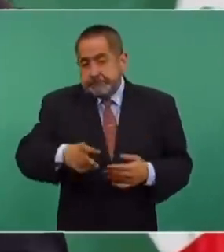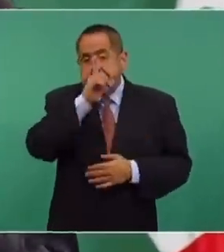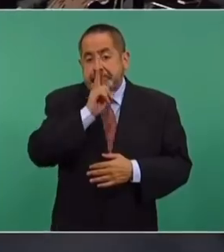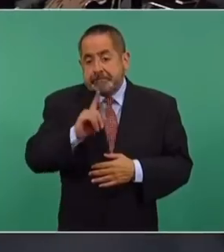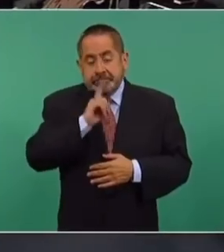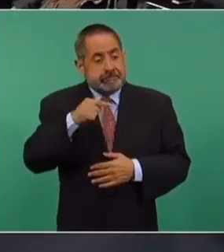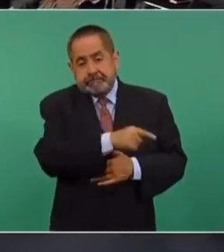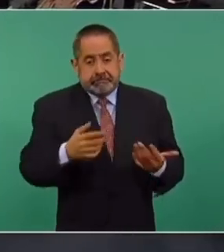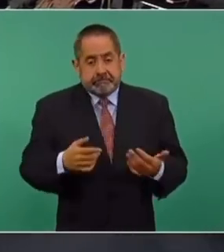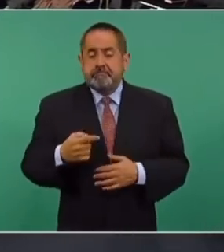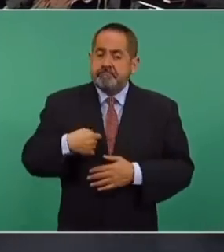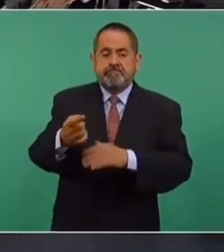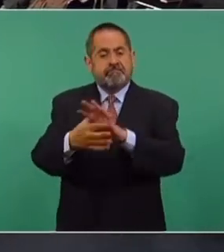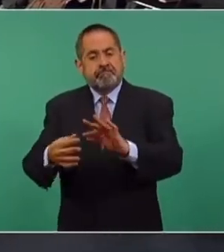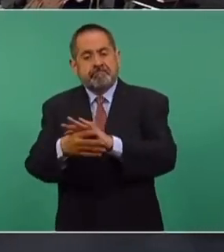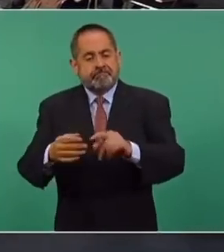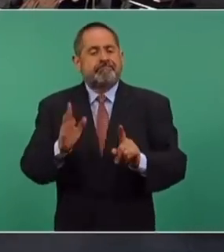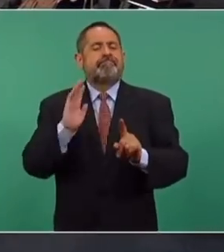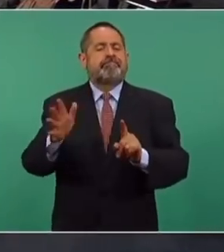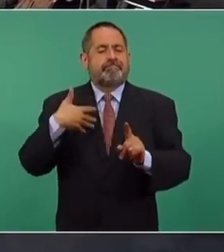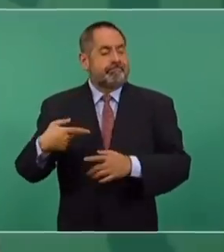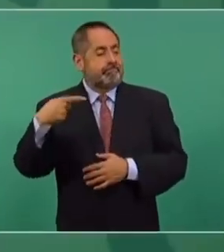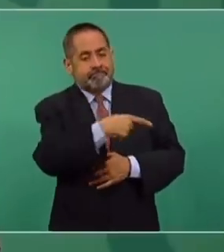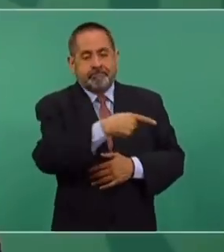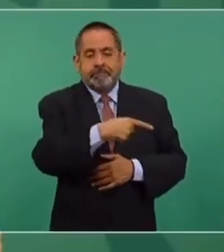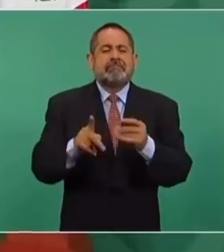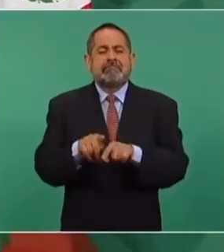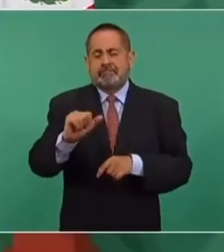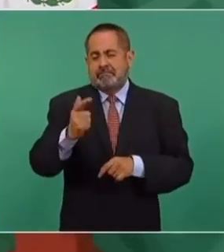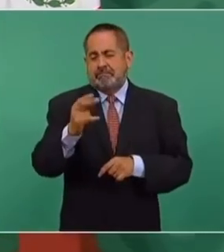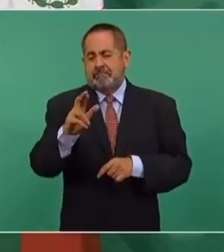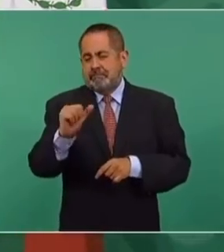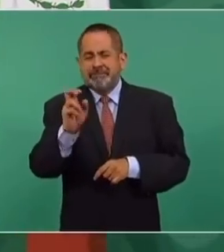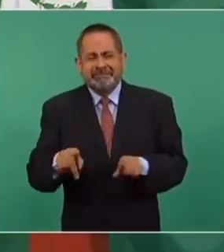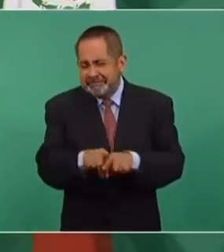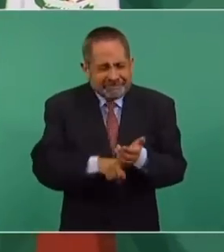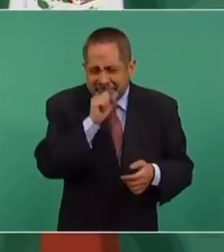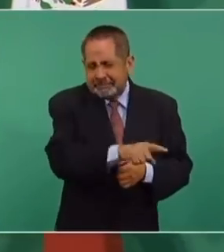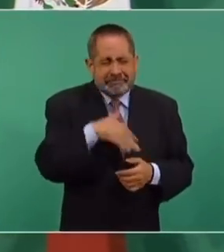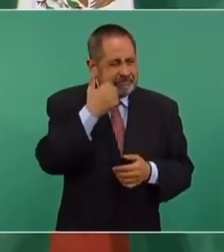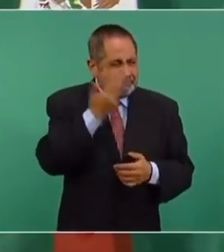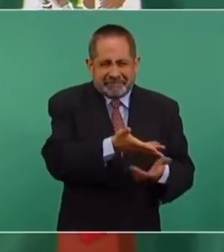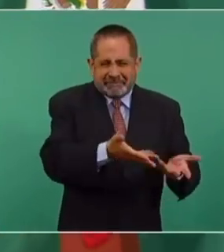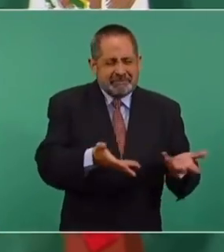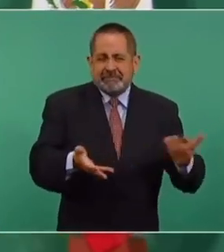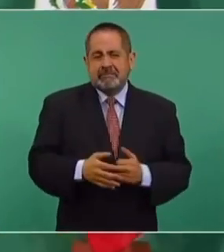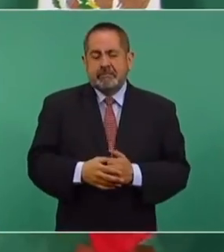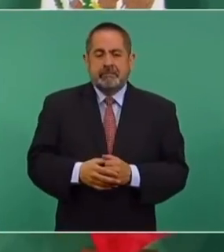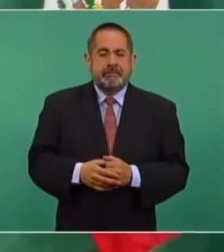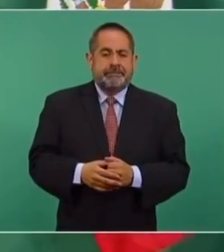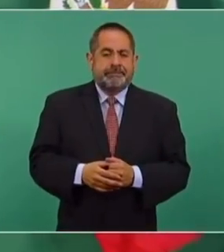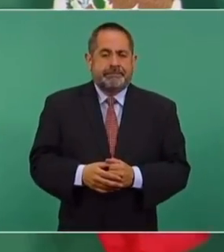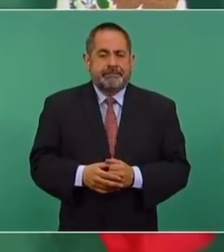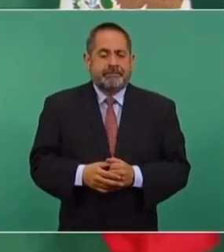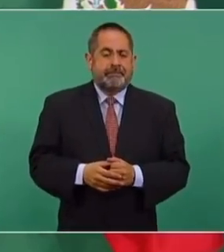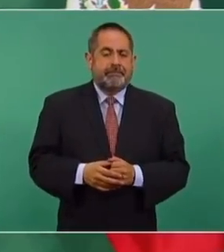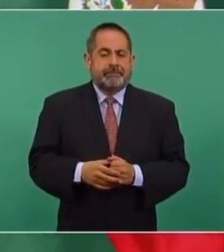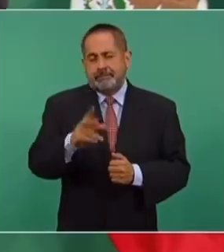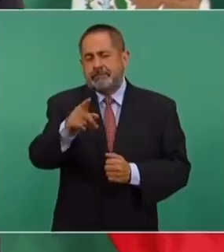pero uno lo explica porque Krause canasteaba. Con todo respeto. No, se